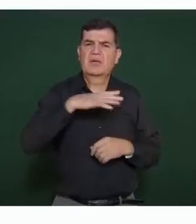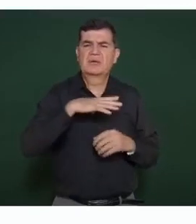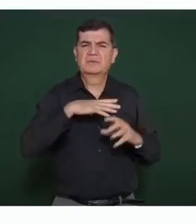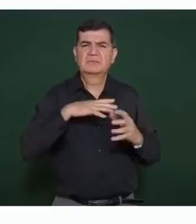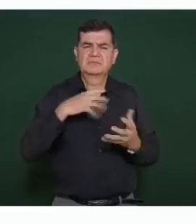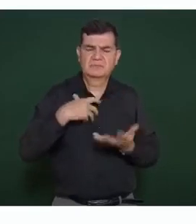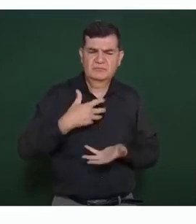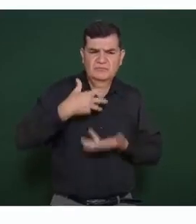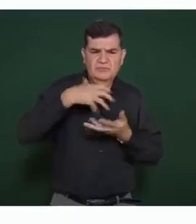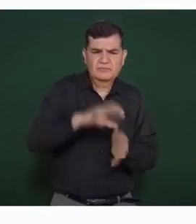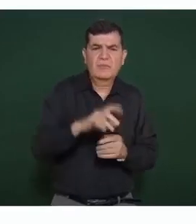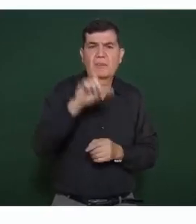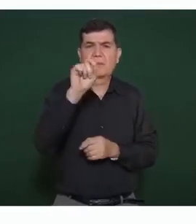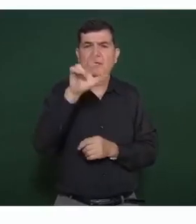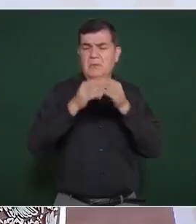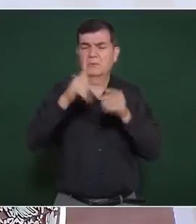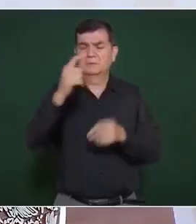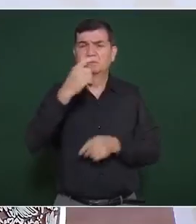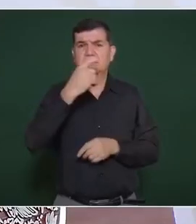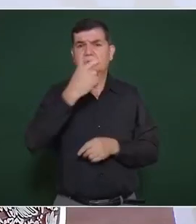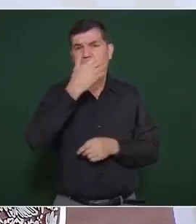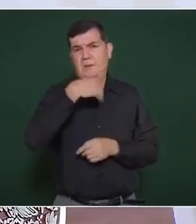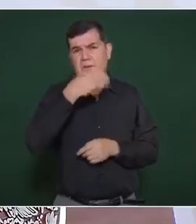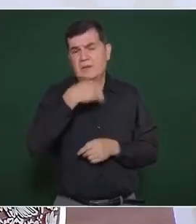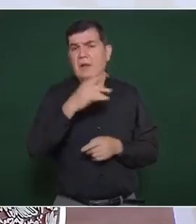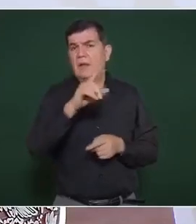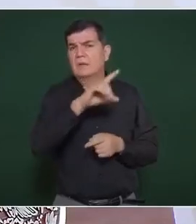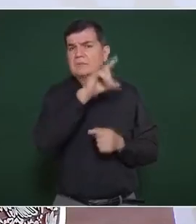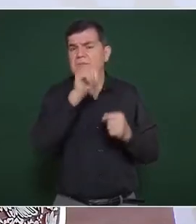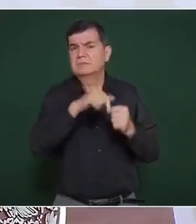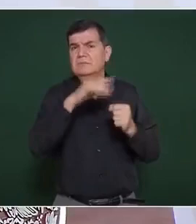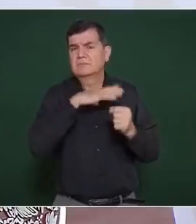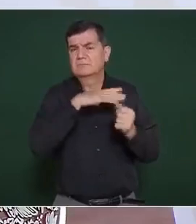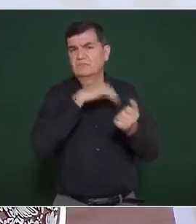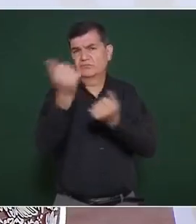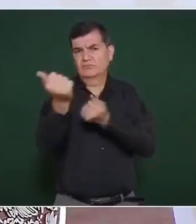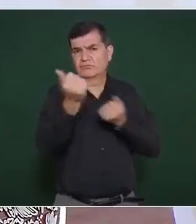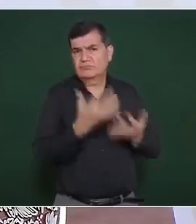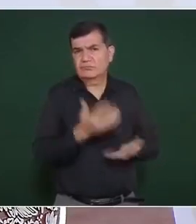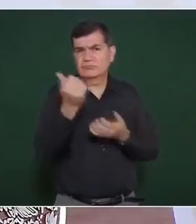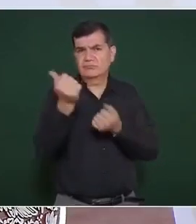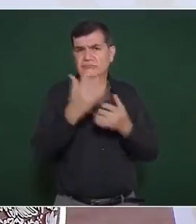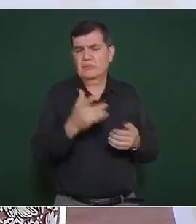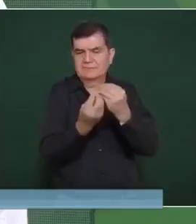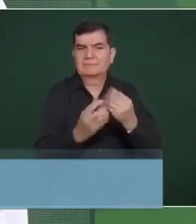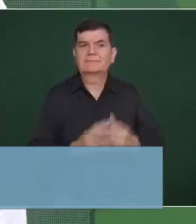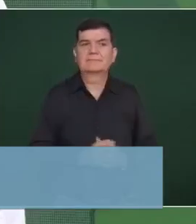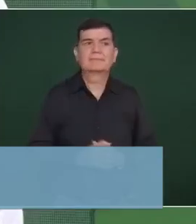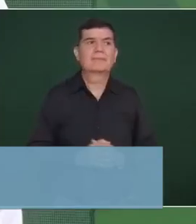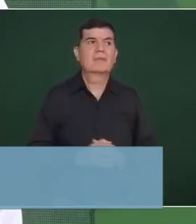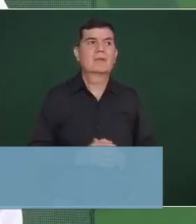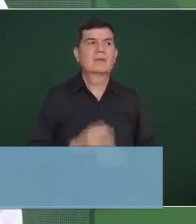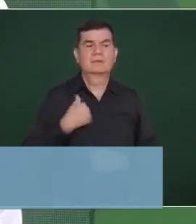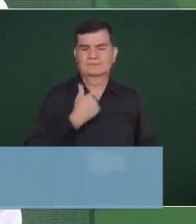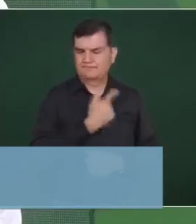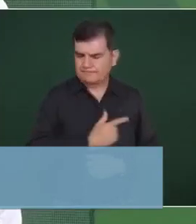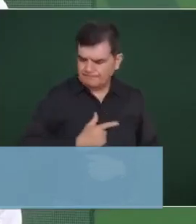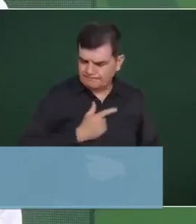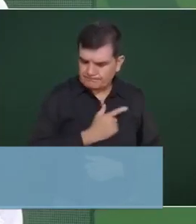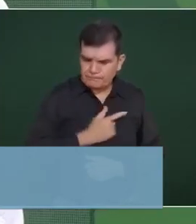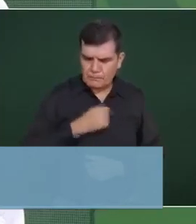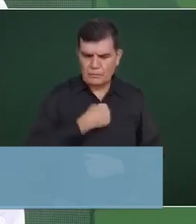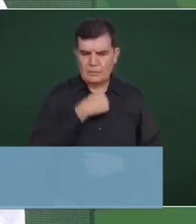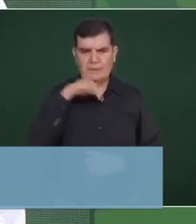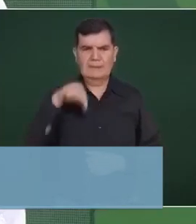de México aclaró que su ayuda seguirá hasta que la reconstrucción esté totalmente concluida. Nos da mucho gusto estar